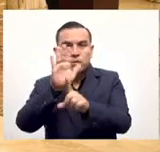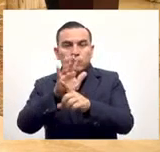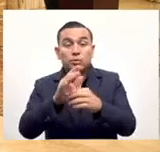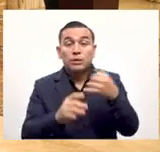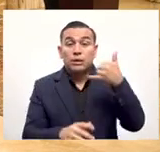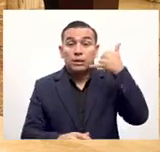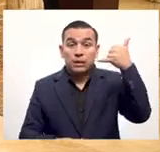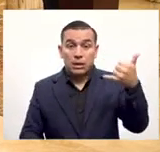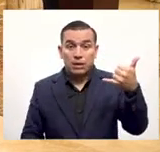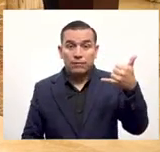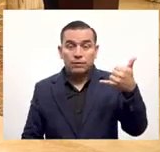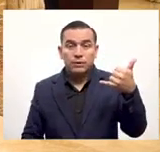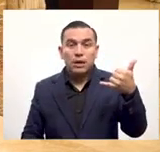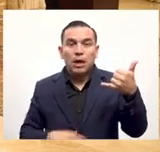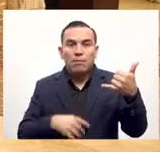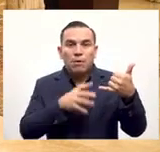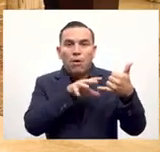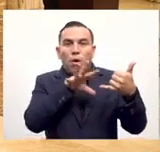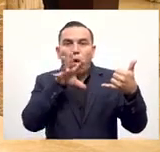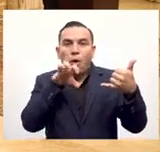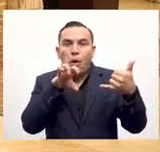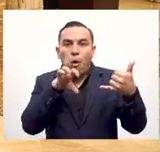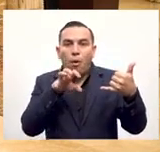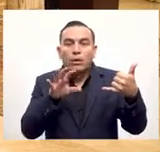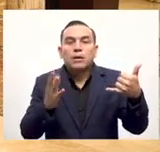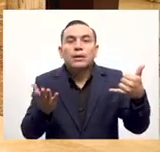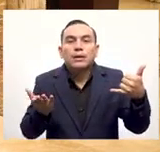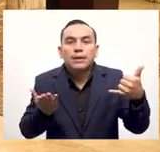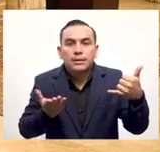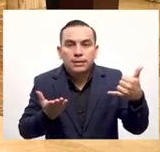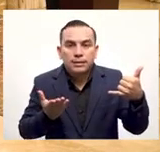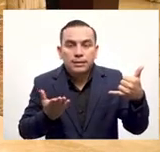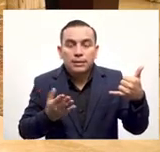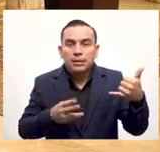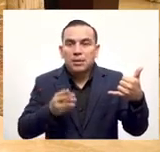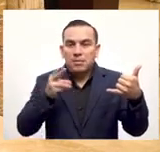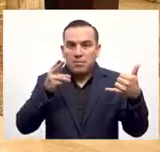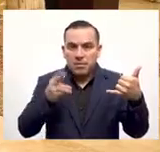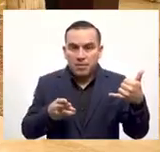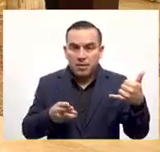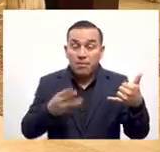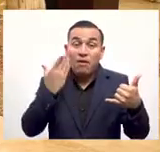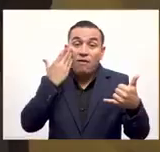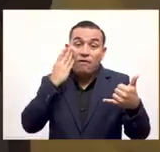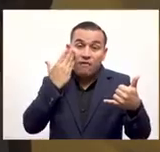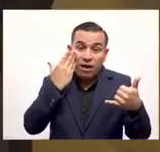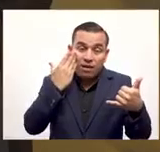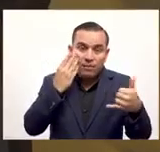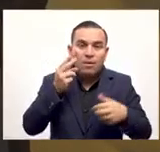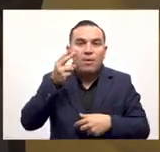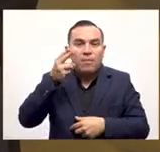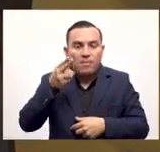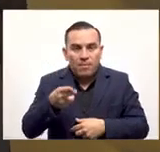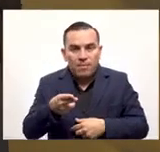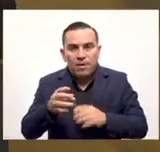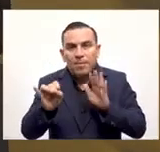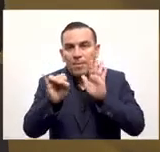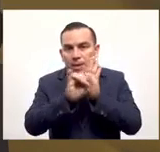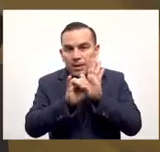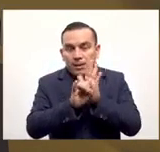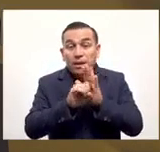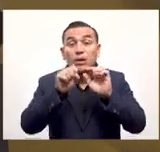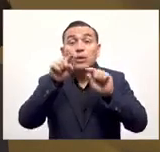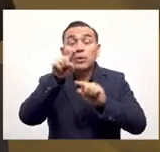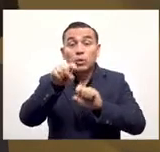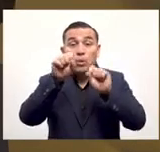en su celular porque si pierde el celular o le roban el celular o lo dejan en algún lugar pues así como su cuenta de Facebook así como su cuenta de